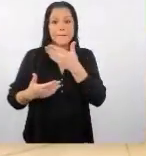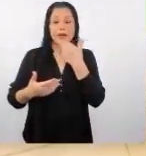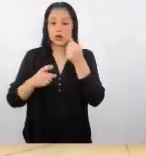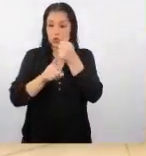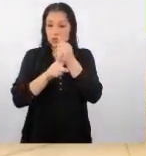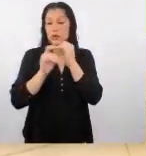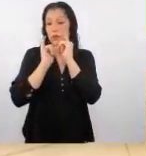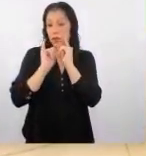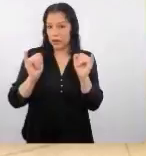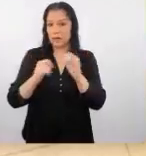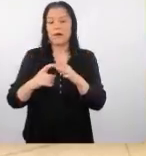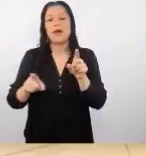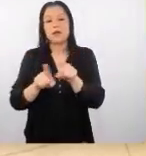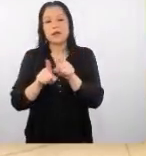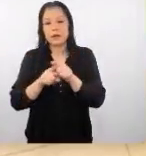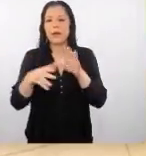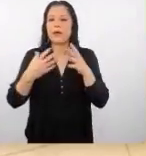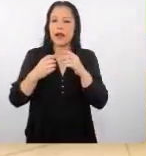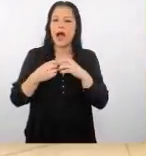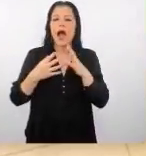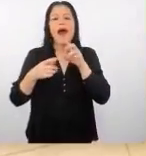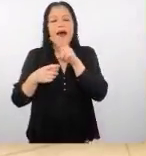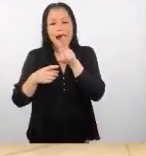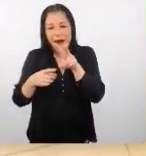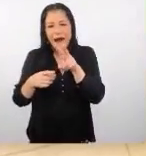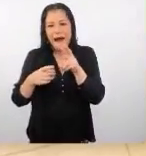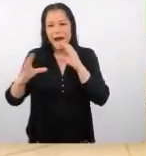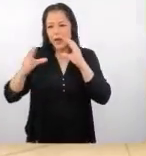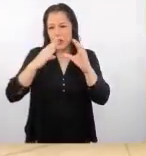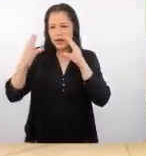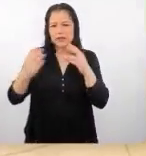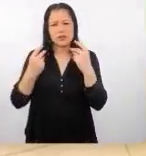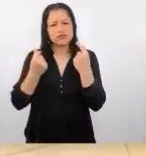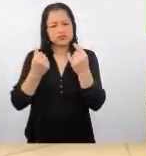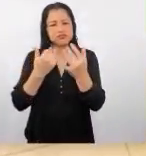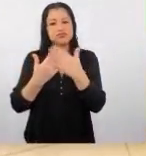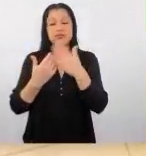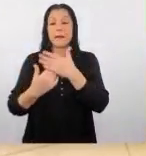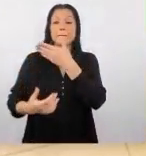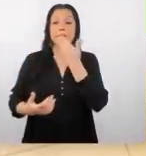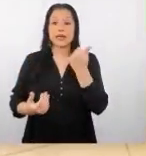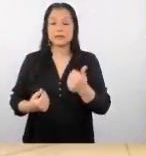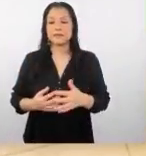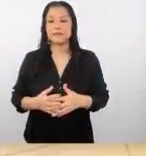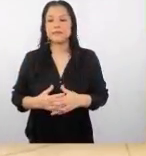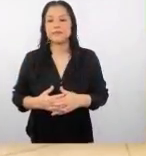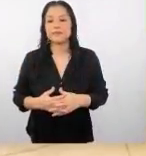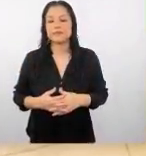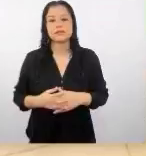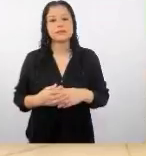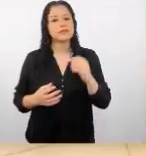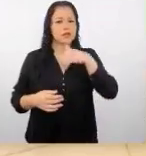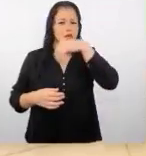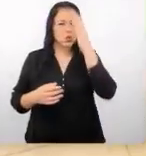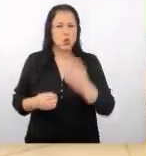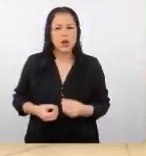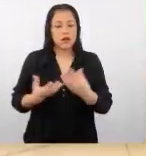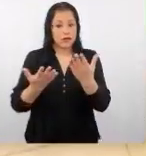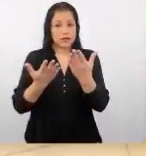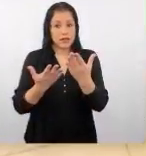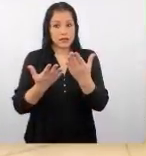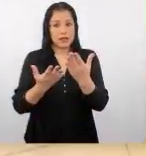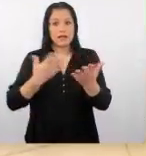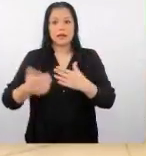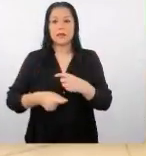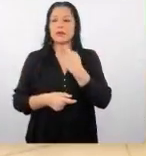idioma porque también se van a poder desplayar y la manera de comunicar incluso va a ser distinta nunca ofrecer servicios que no se